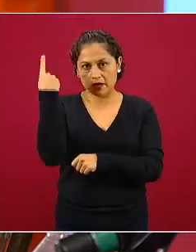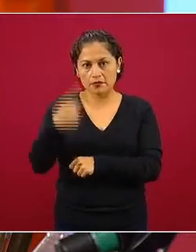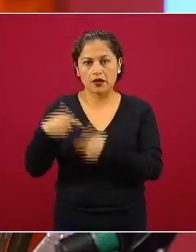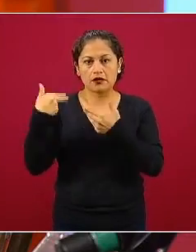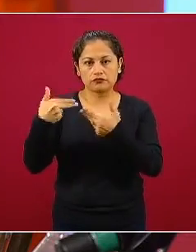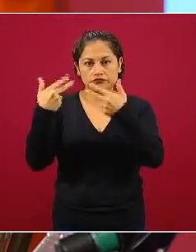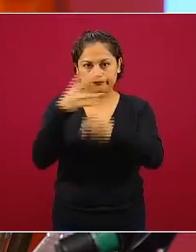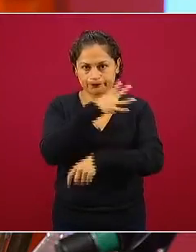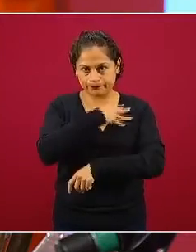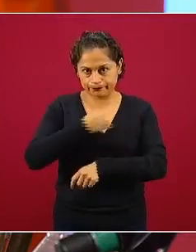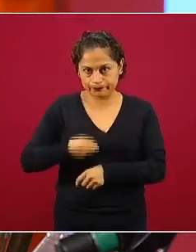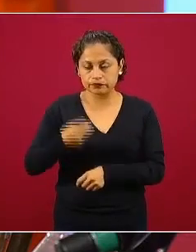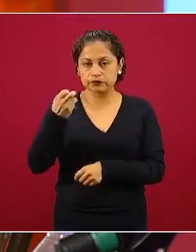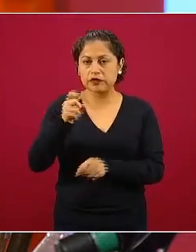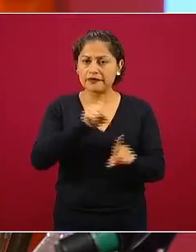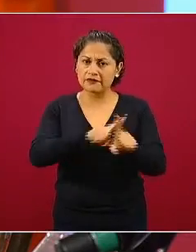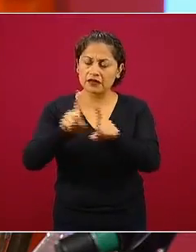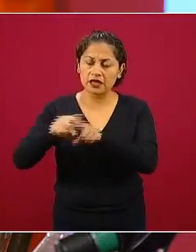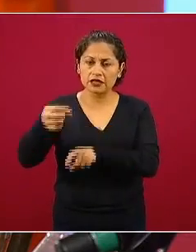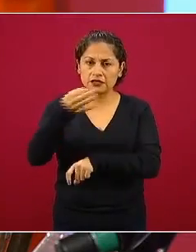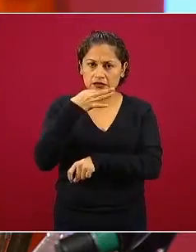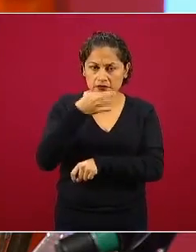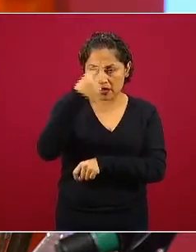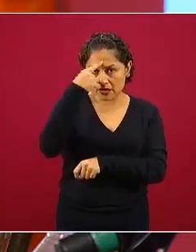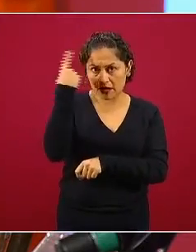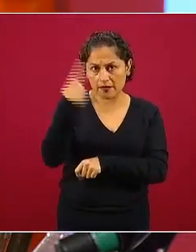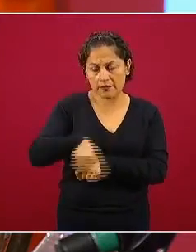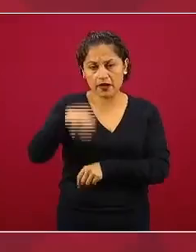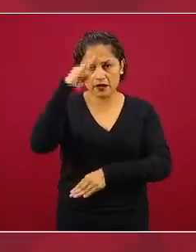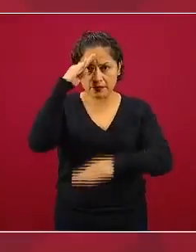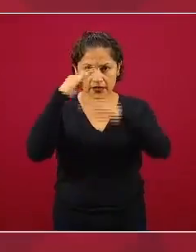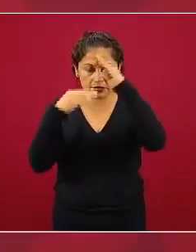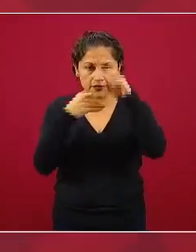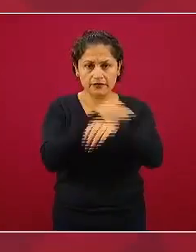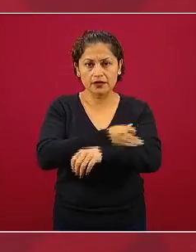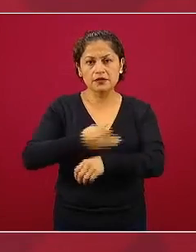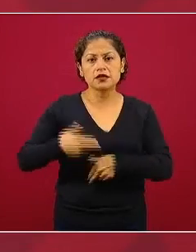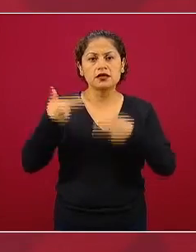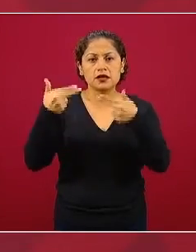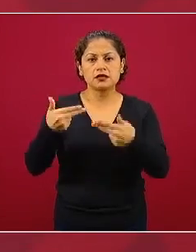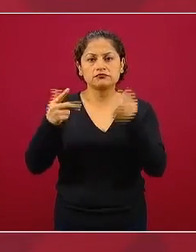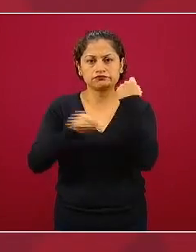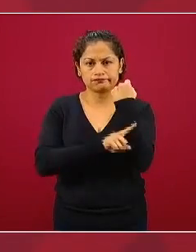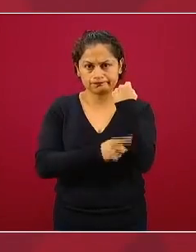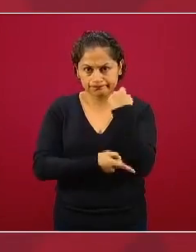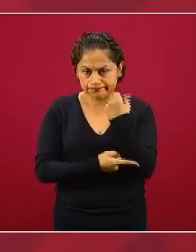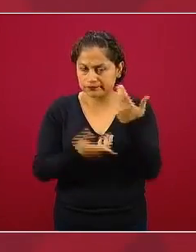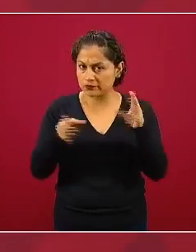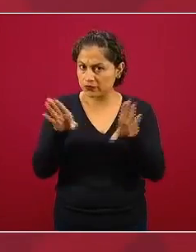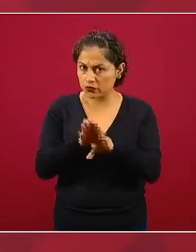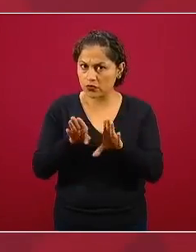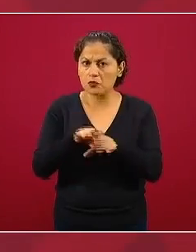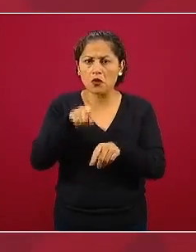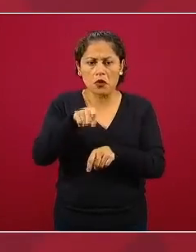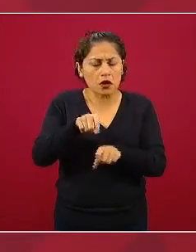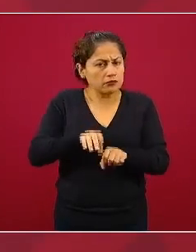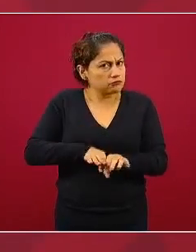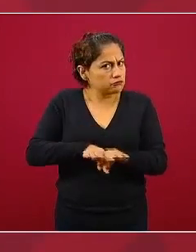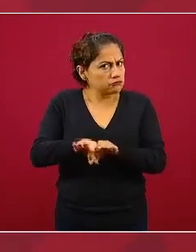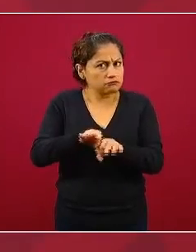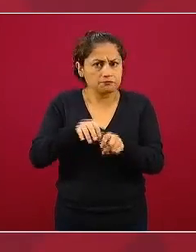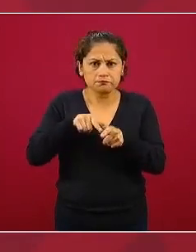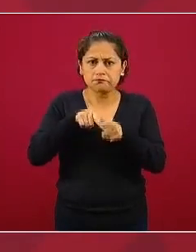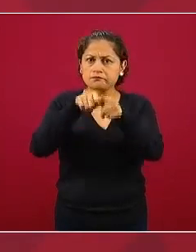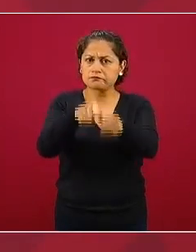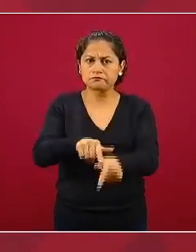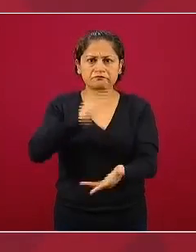métodos de planificación familiar y la consejería de planificación familiar no ha cesado las actividades de atención de la salud